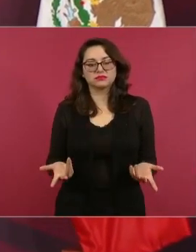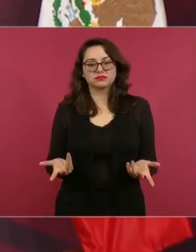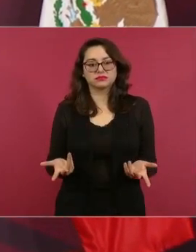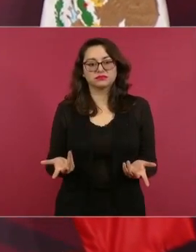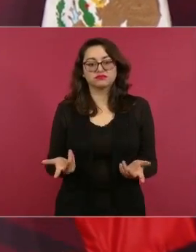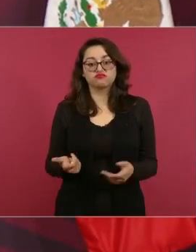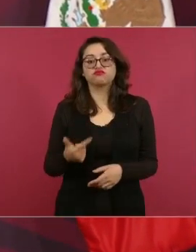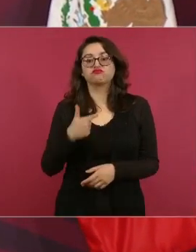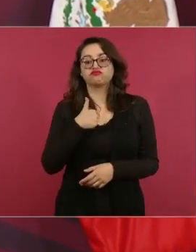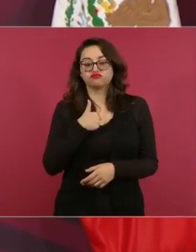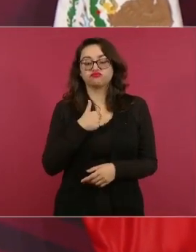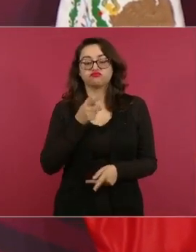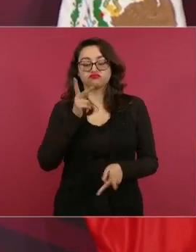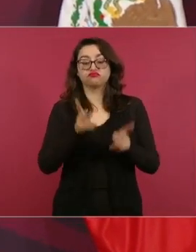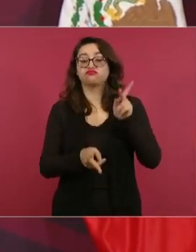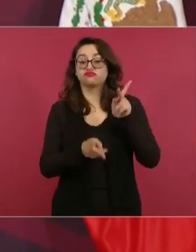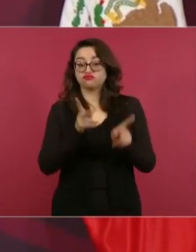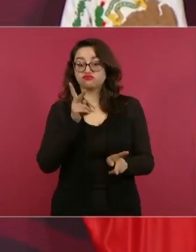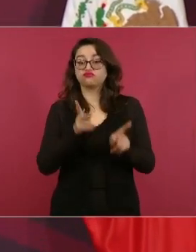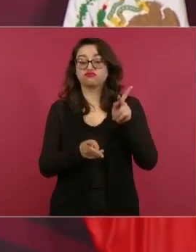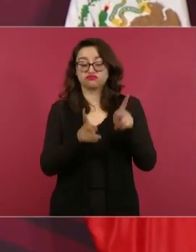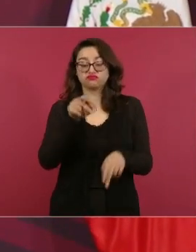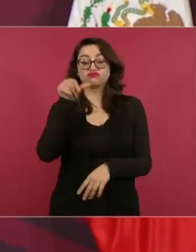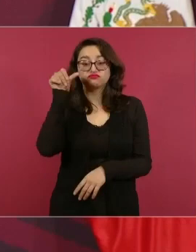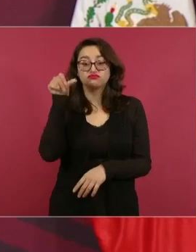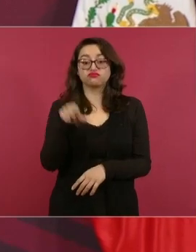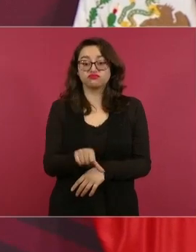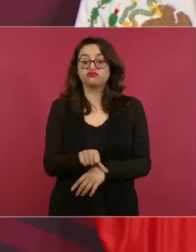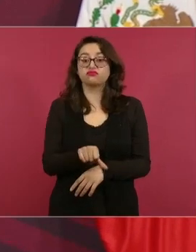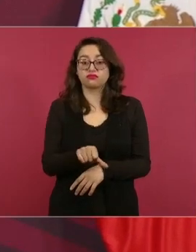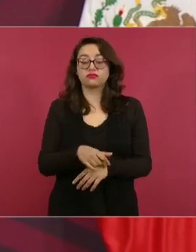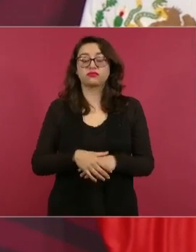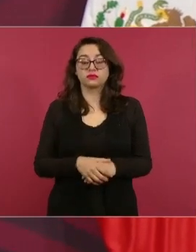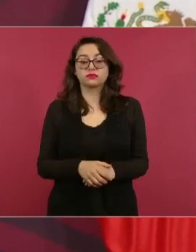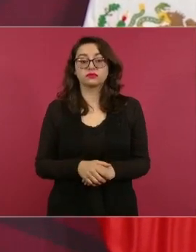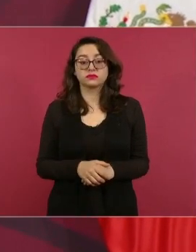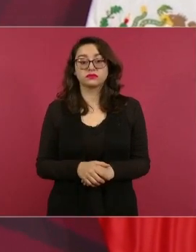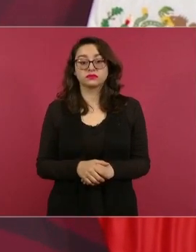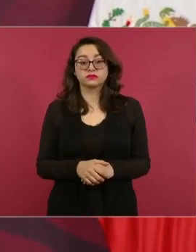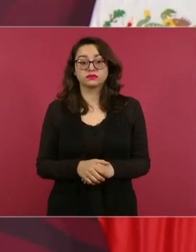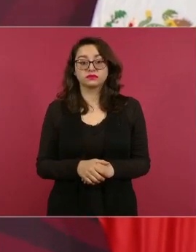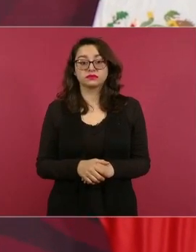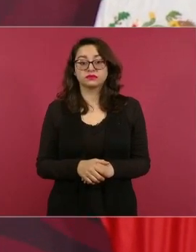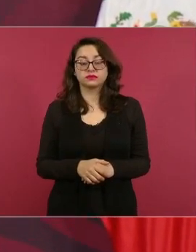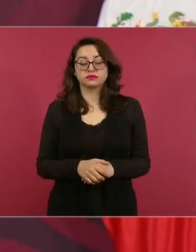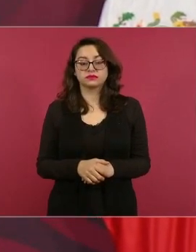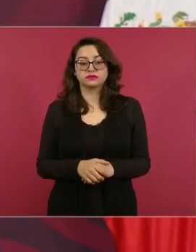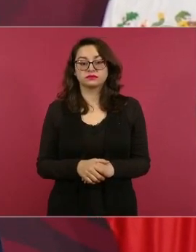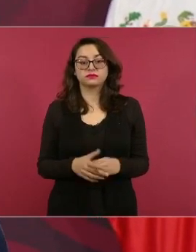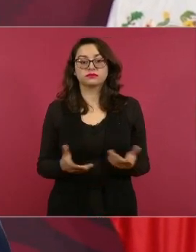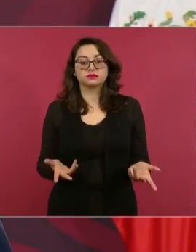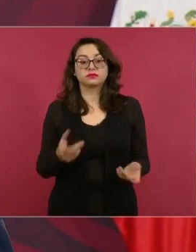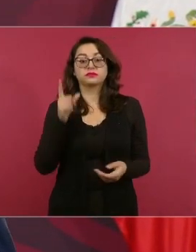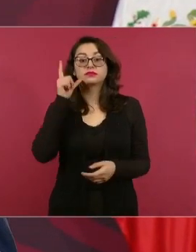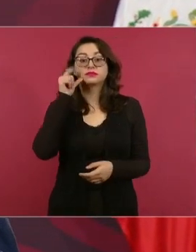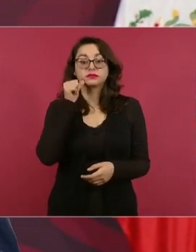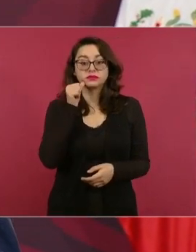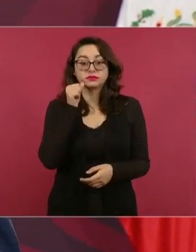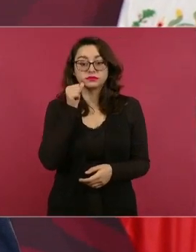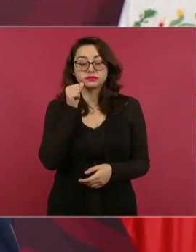yo creo que vamos a tratar este asunto también y yo mañana